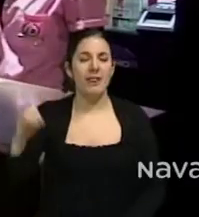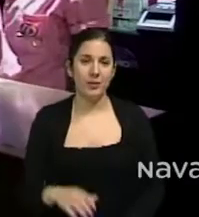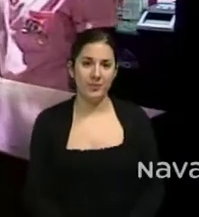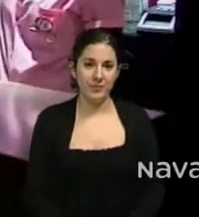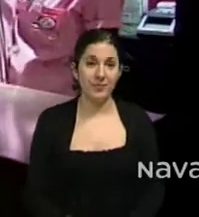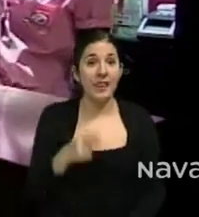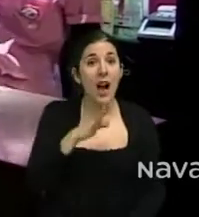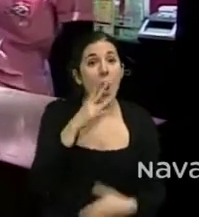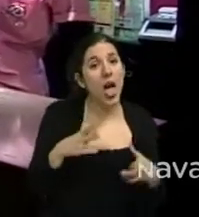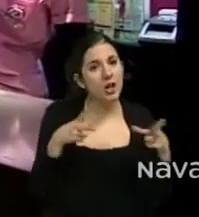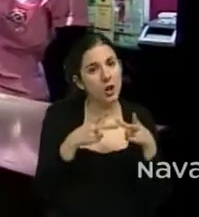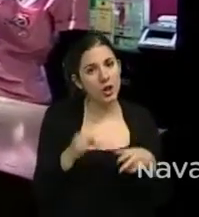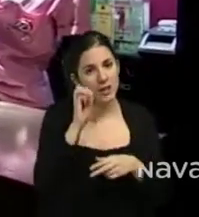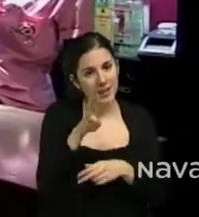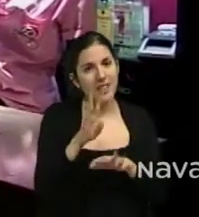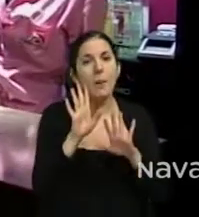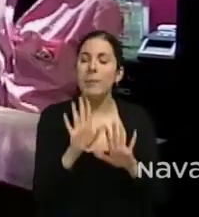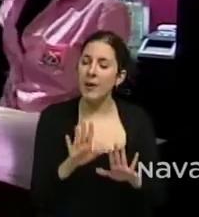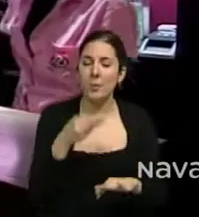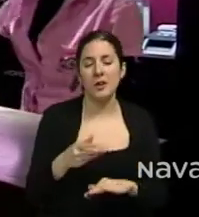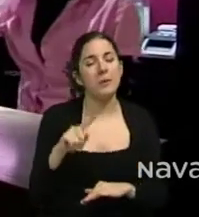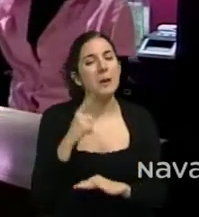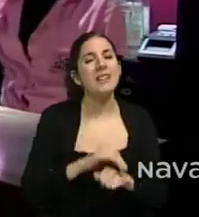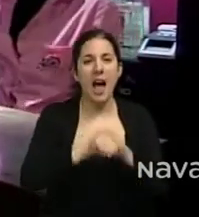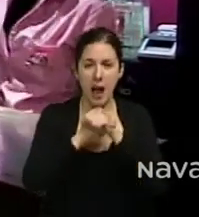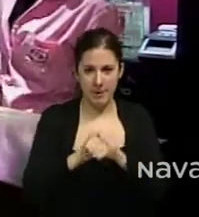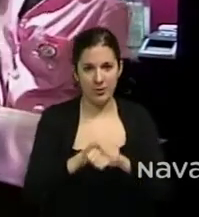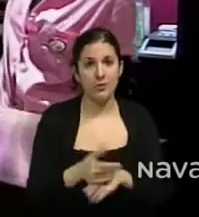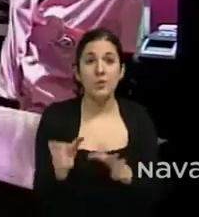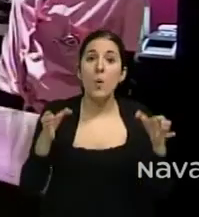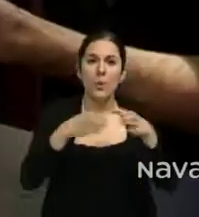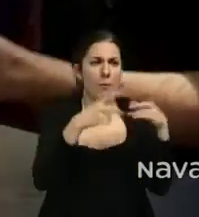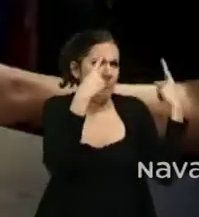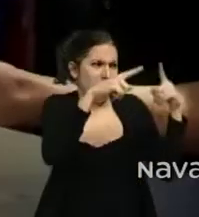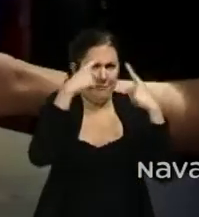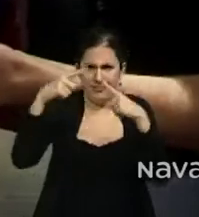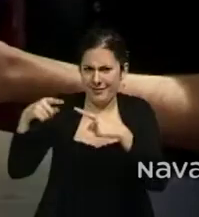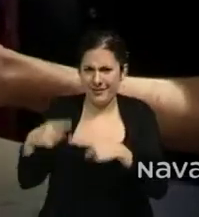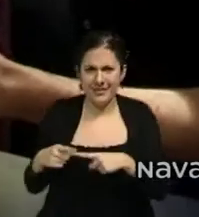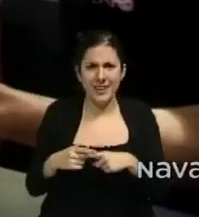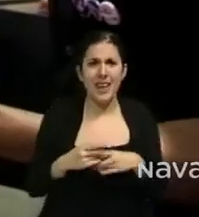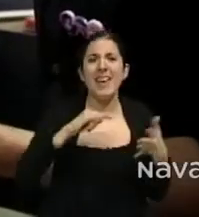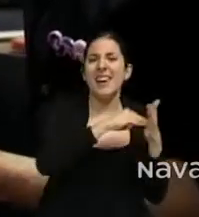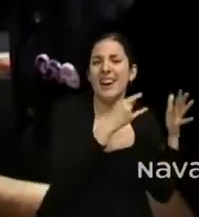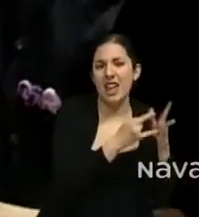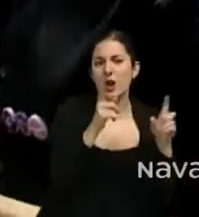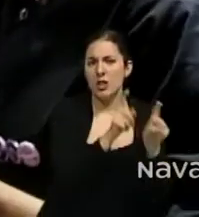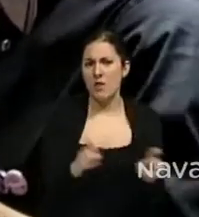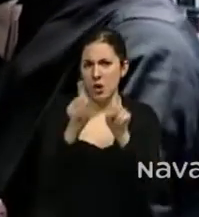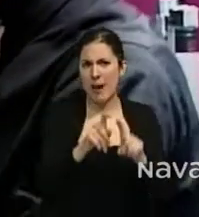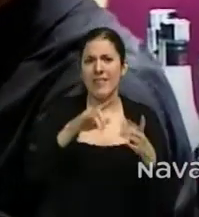Somos 13 socios, pero sobre todo somos 13 amigos. Al final es un grupo muy heterogéneo, pues hay desde ingenieros, informáticos,